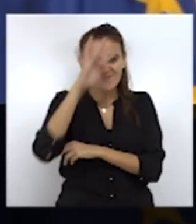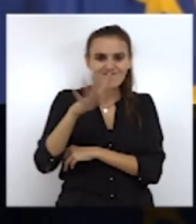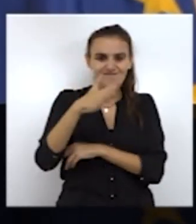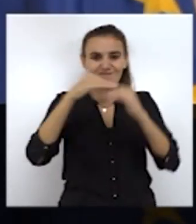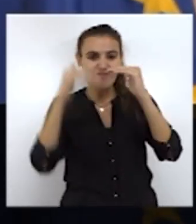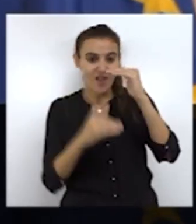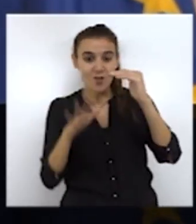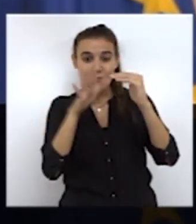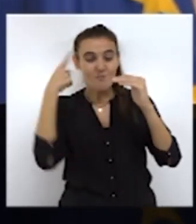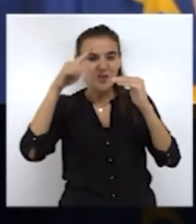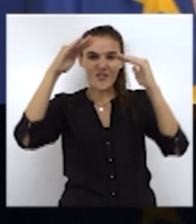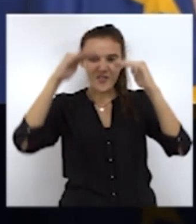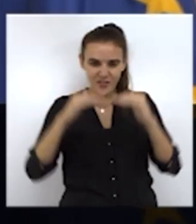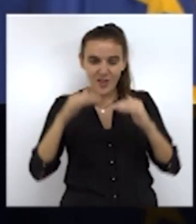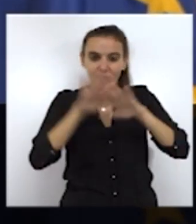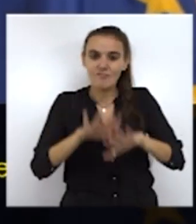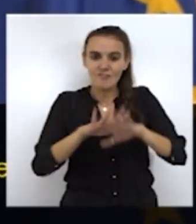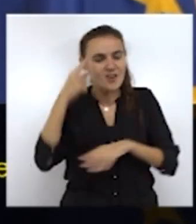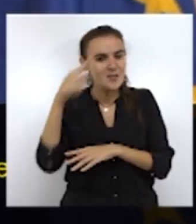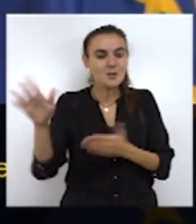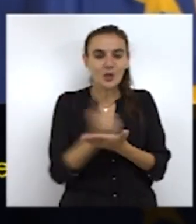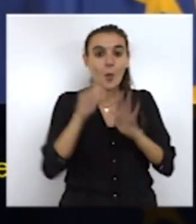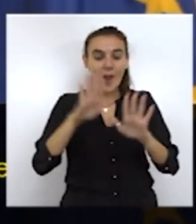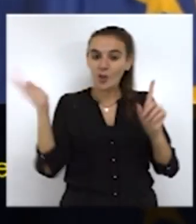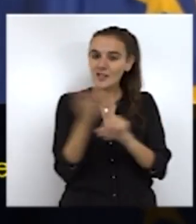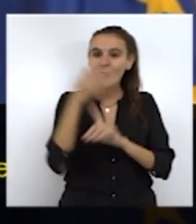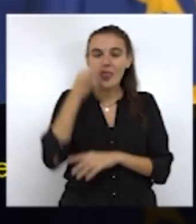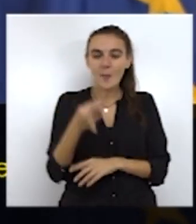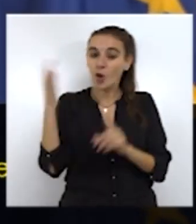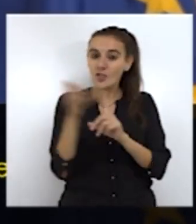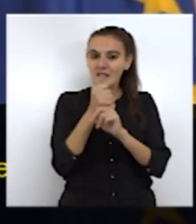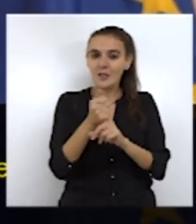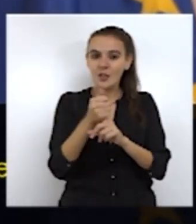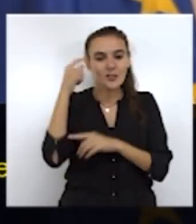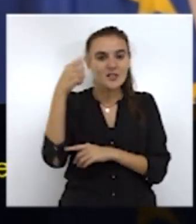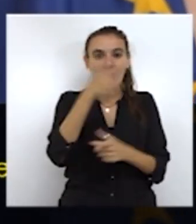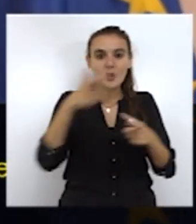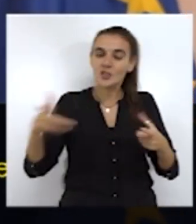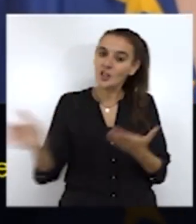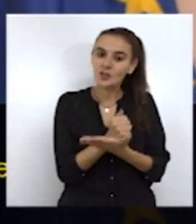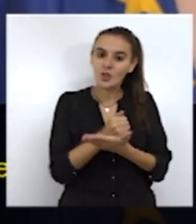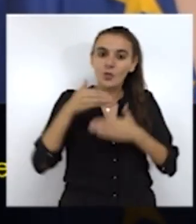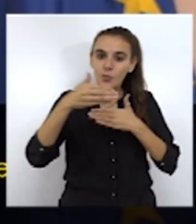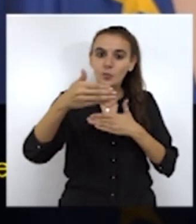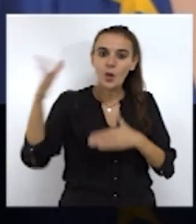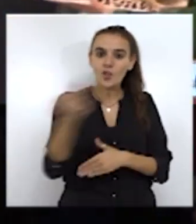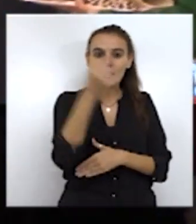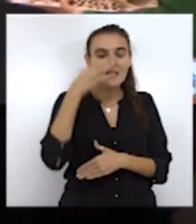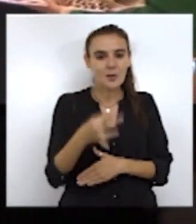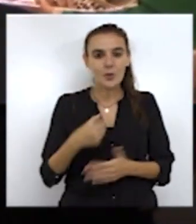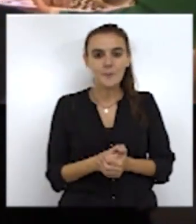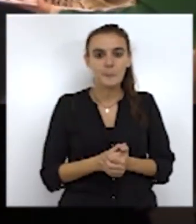vibra menos porque se adormece un poquito, y todos lo sabemos. Tenemos que conseguirlo y sé que en manos de quien estamos lo vamos a conseguir.